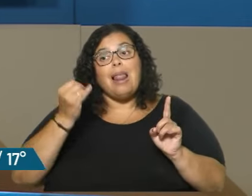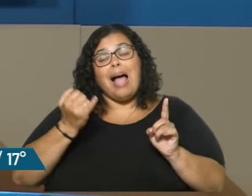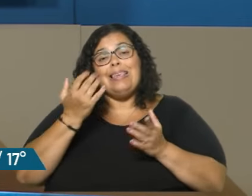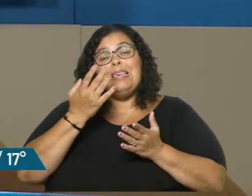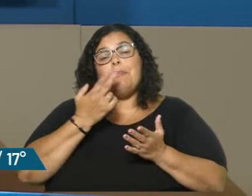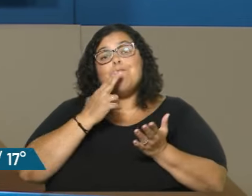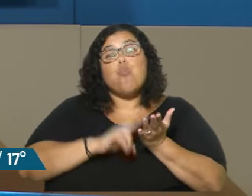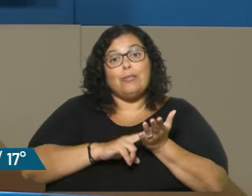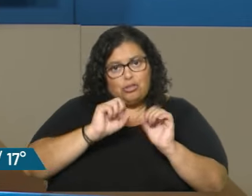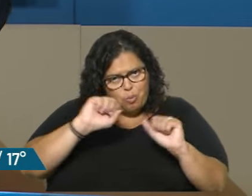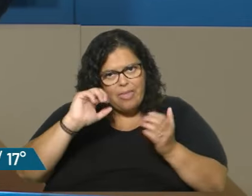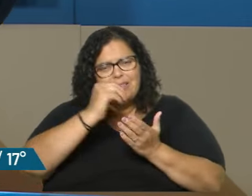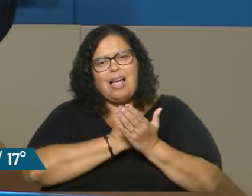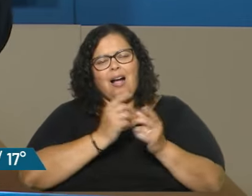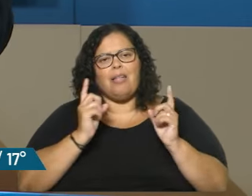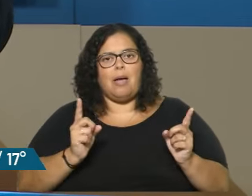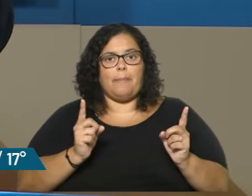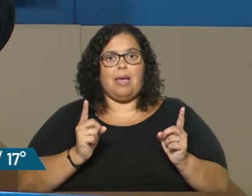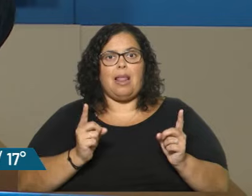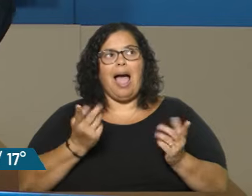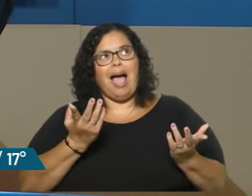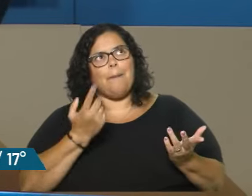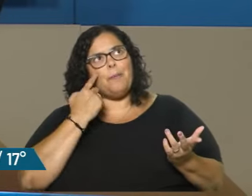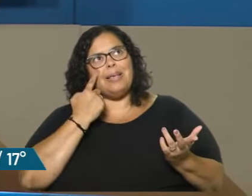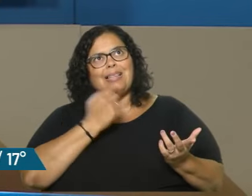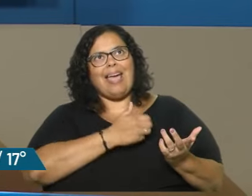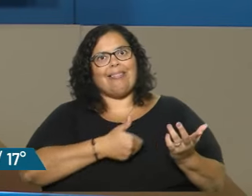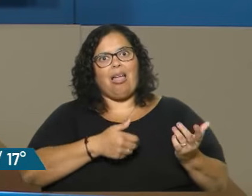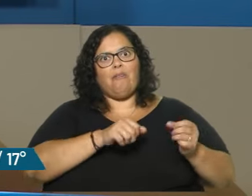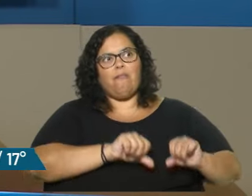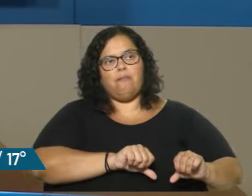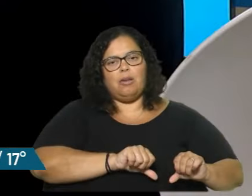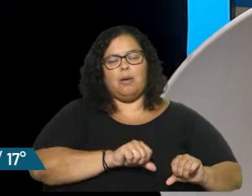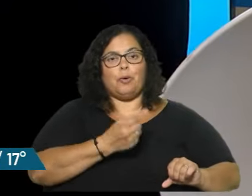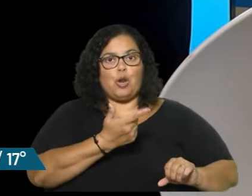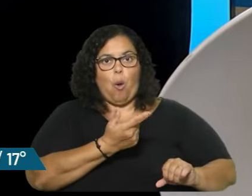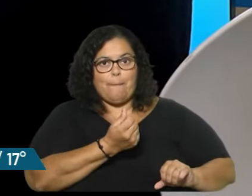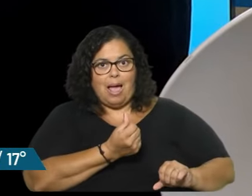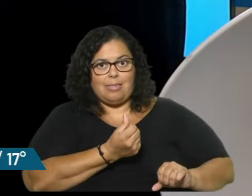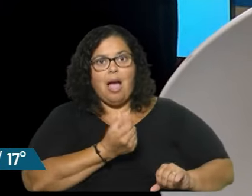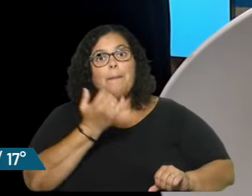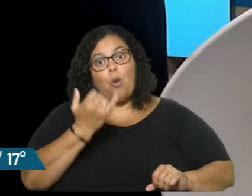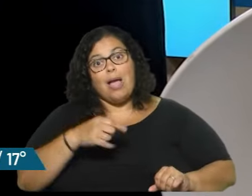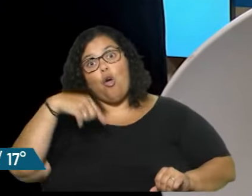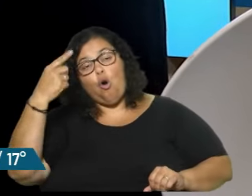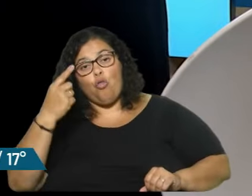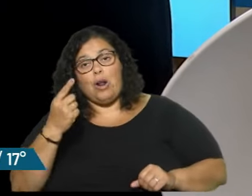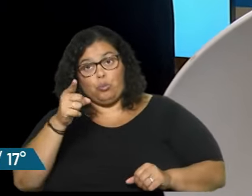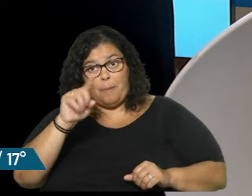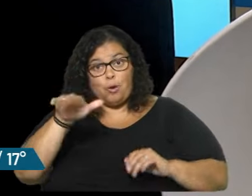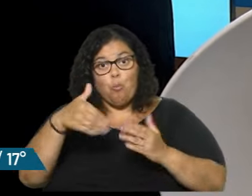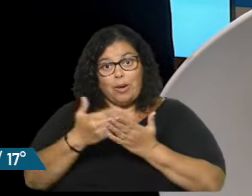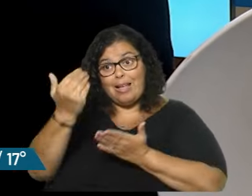que, en definitiva, tú dices, me debilita el Estado. Bueno, se podrían poner en otros lugares también impuestos. ¿En la propuesta de ustedes se va a quitar impuestos?